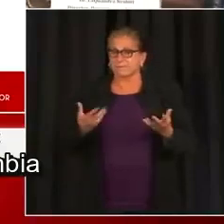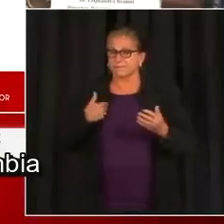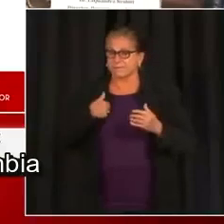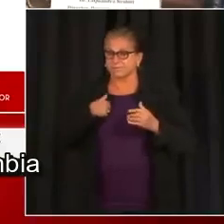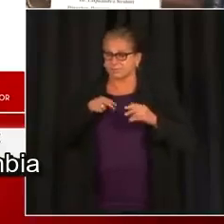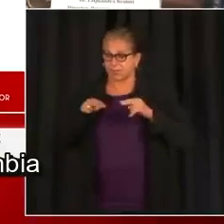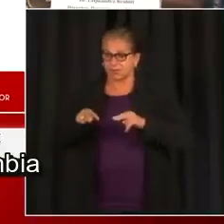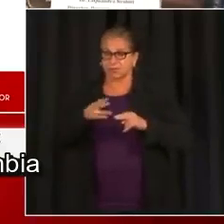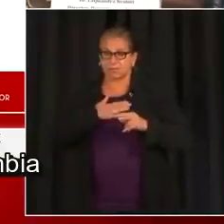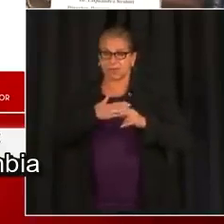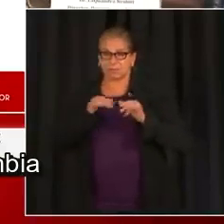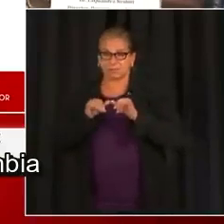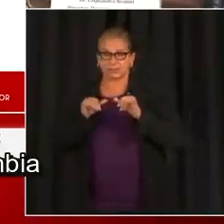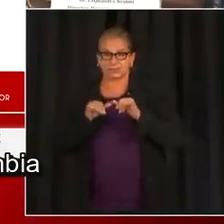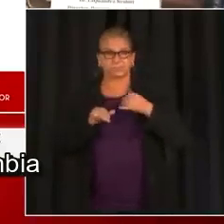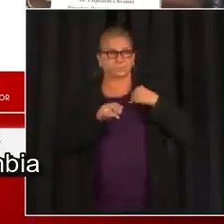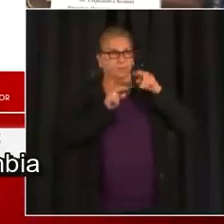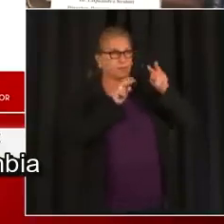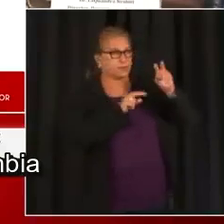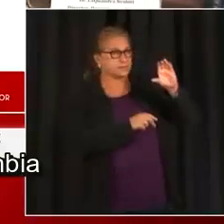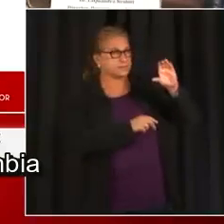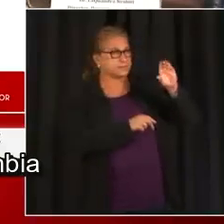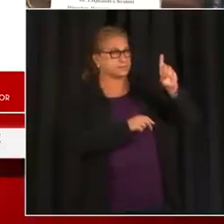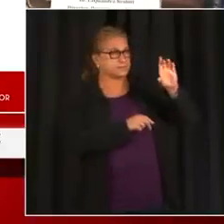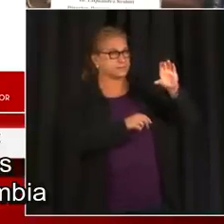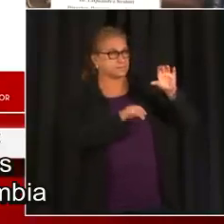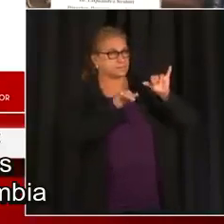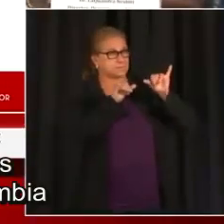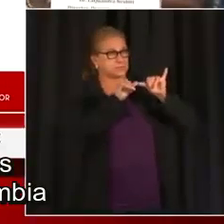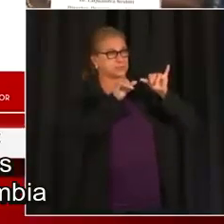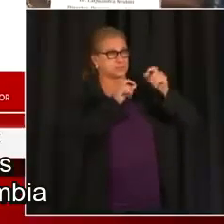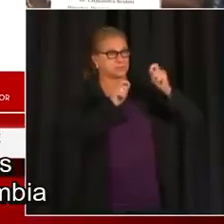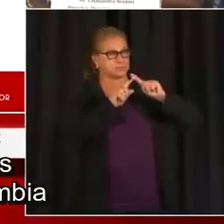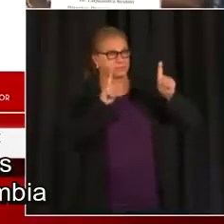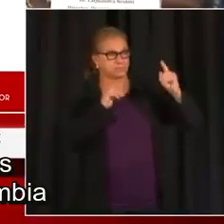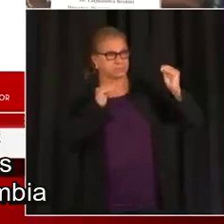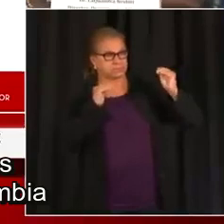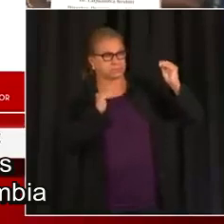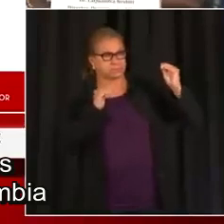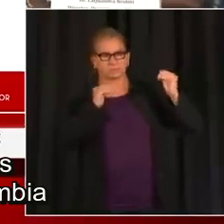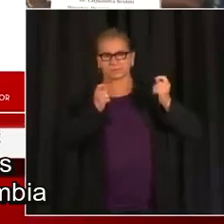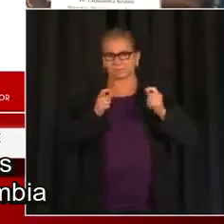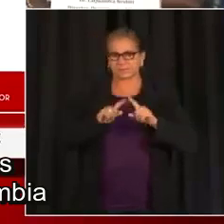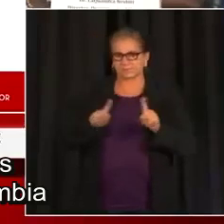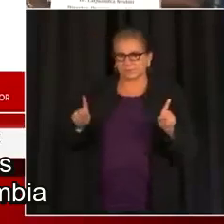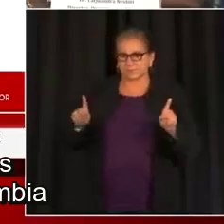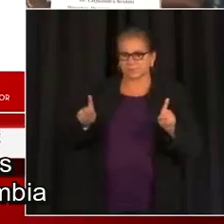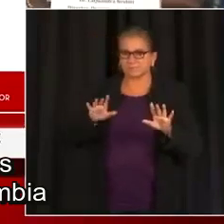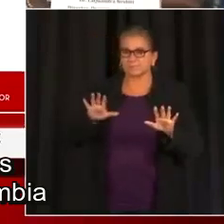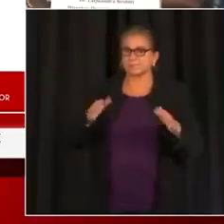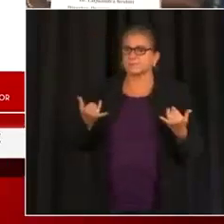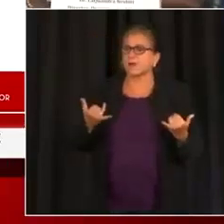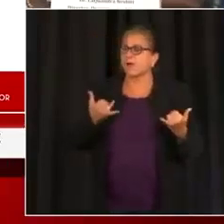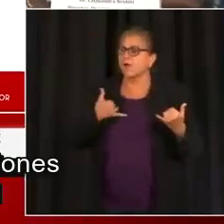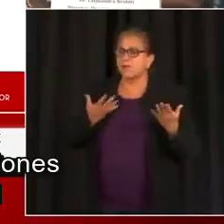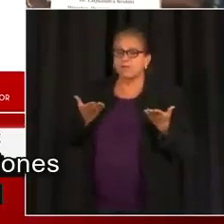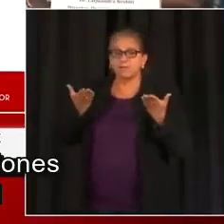lenguaje en dónde está el Distrito de Colombia en cuanto a transmisión. Como siempre, los residentes y visitantes del Distrito de Colombia